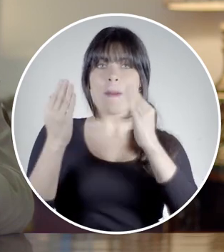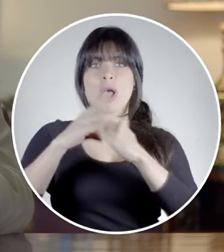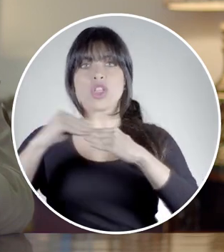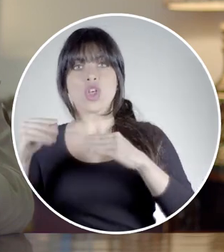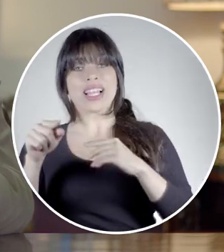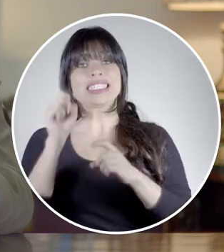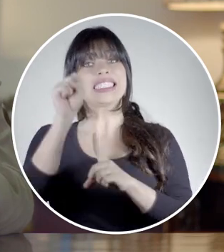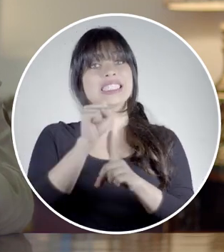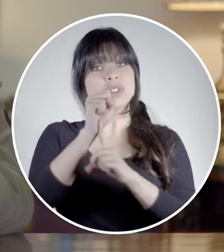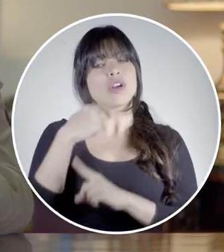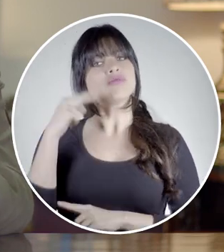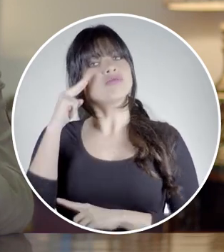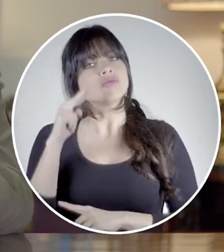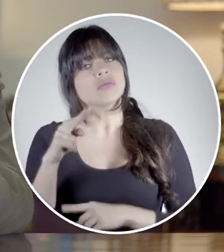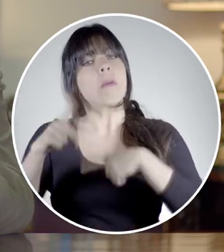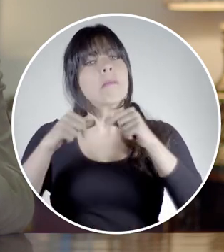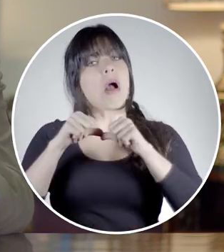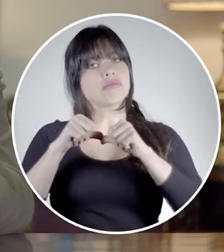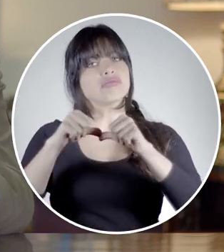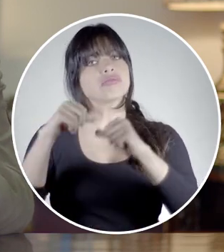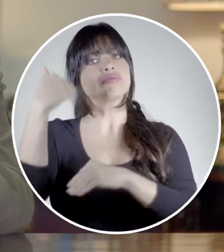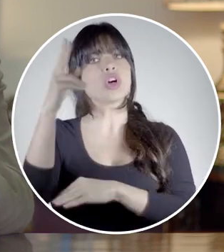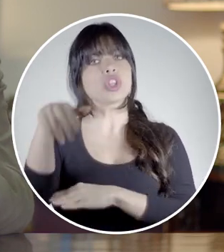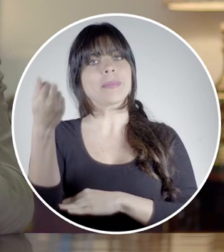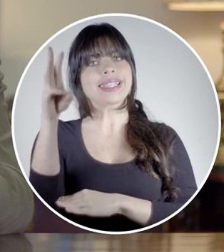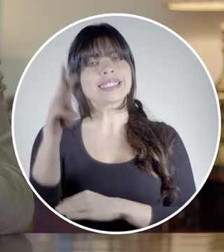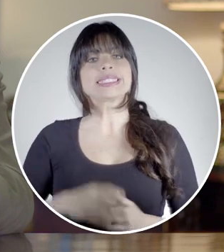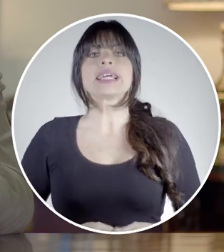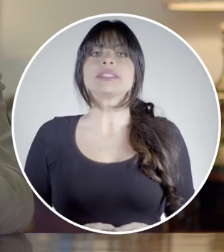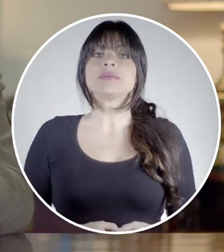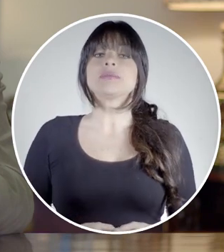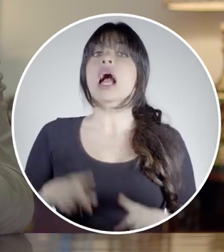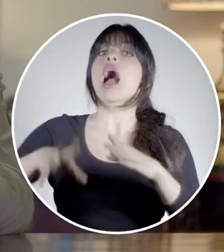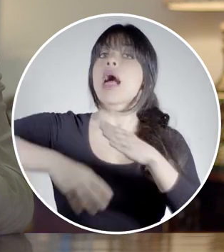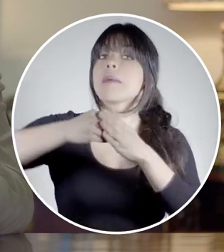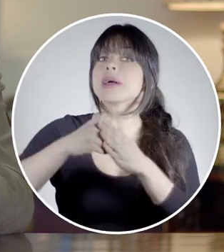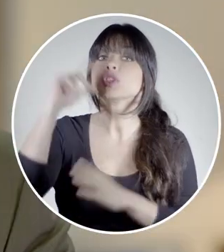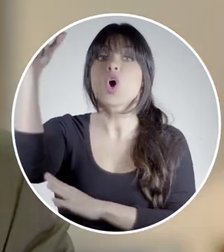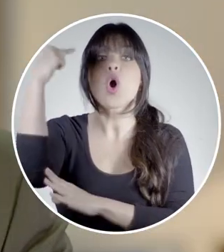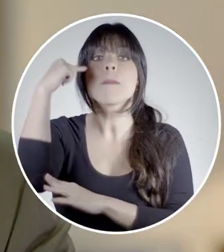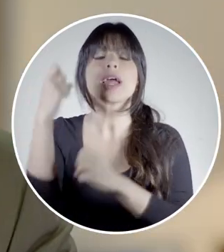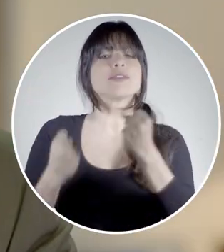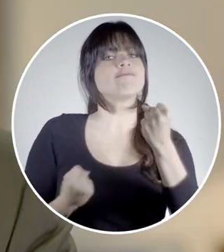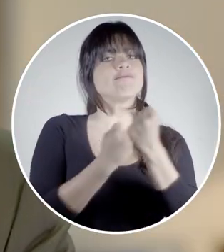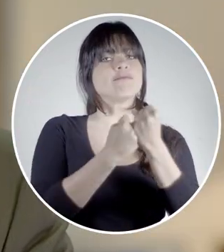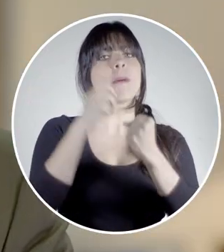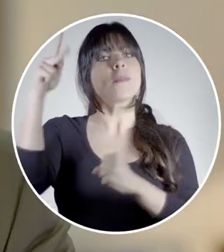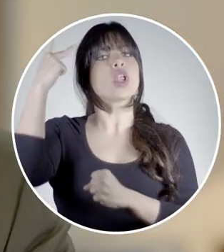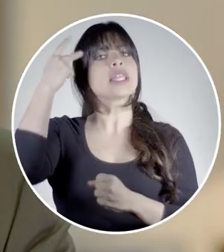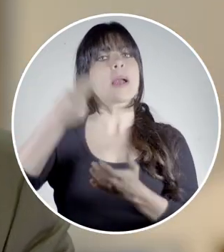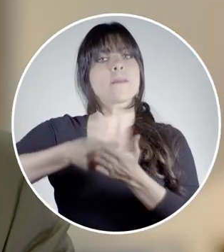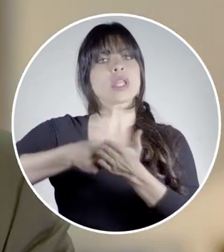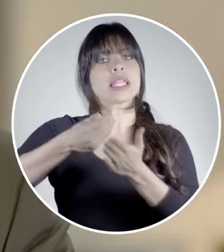estabilidad al colón frente al dólar, situación que consideramos se mantendrá en el 2016. Además, el